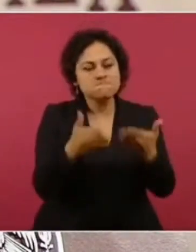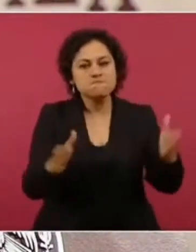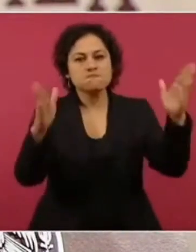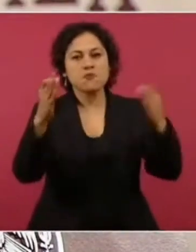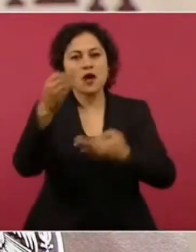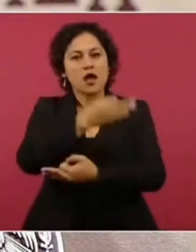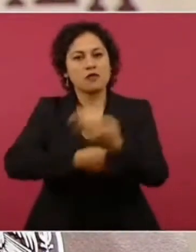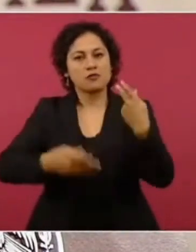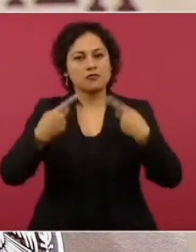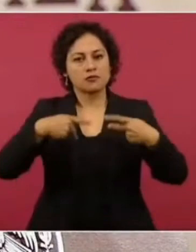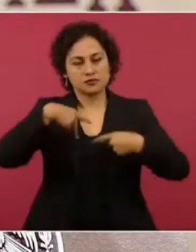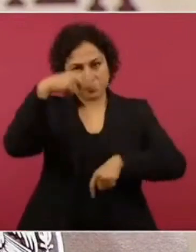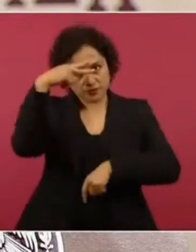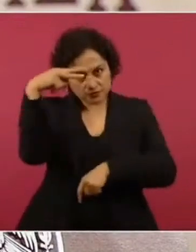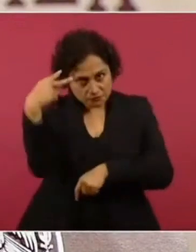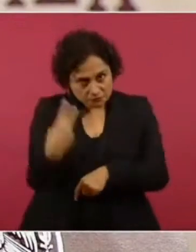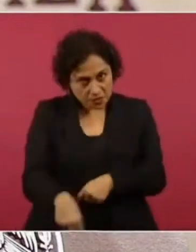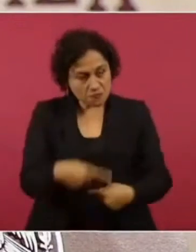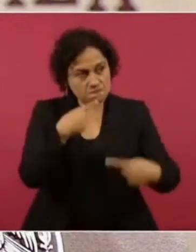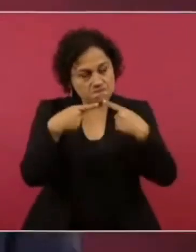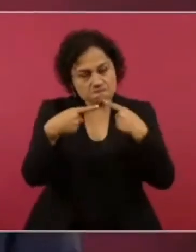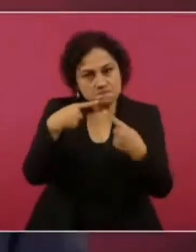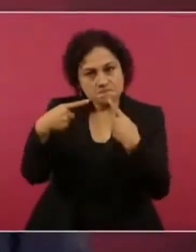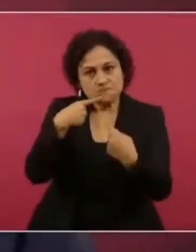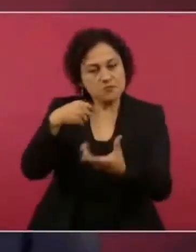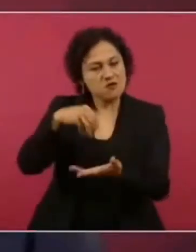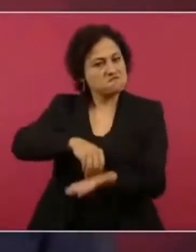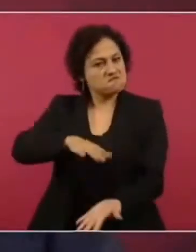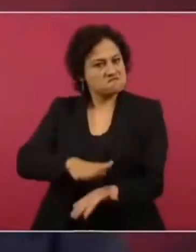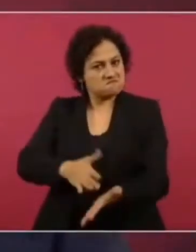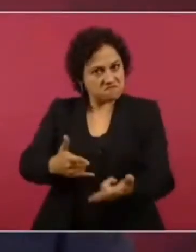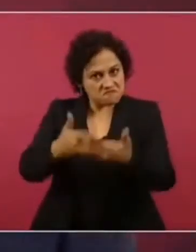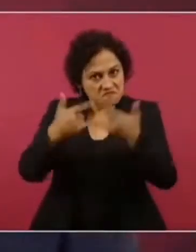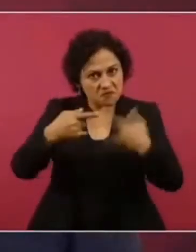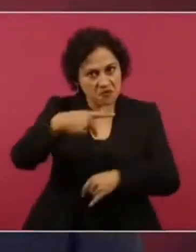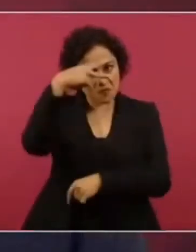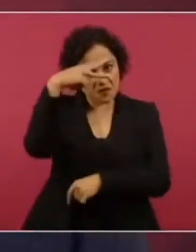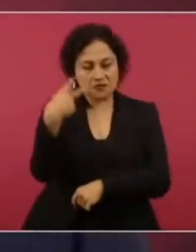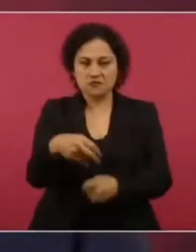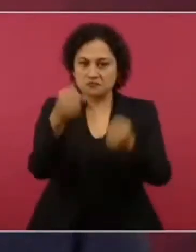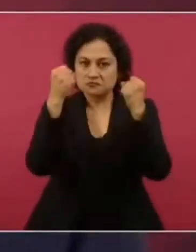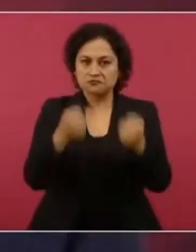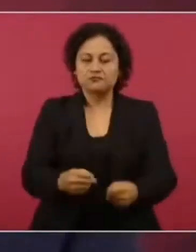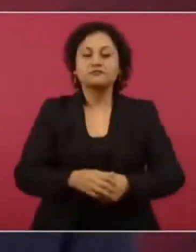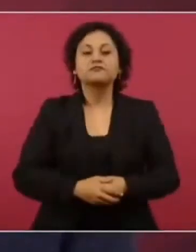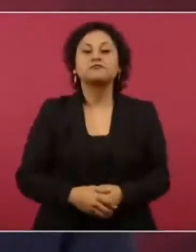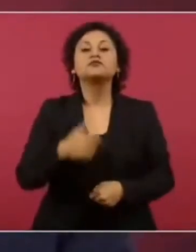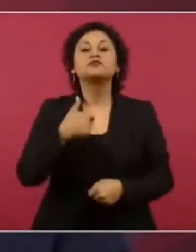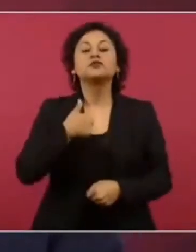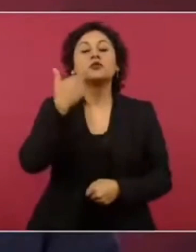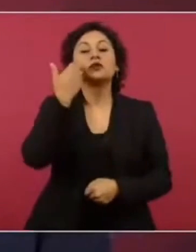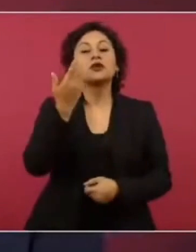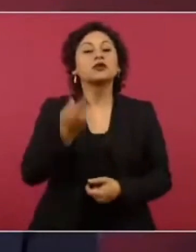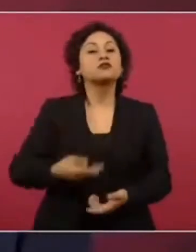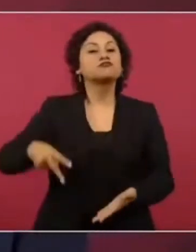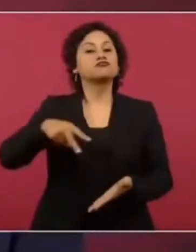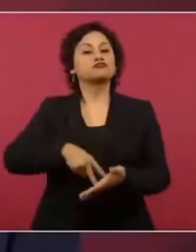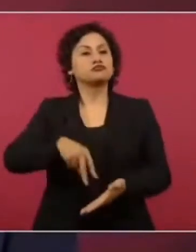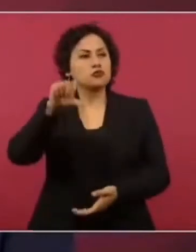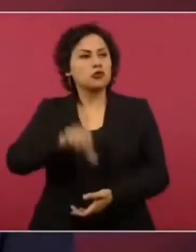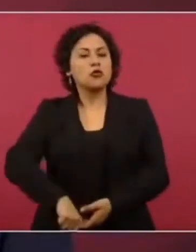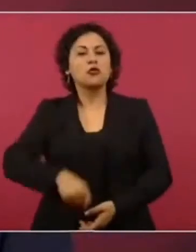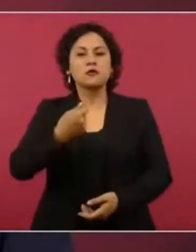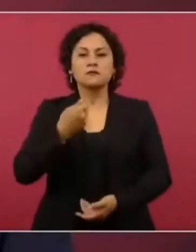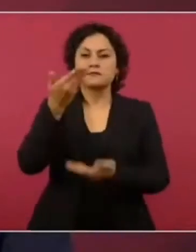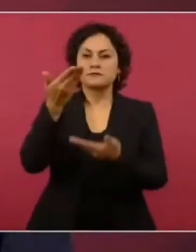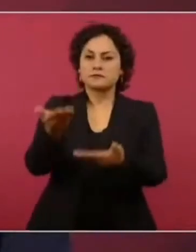y los mexicanos en su historia. Quisiera enviar de manera pública desde esta importante tribuna un caluroso